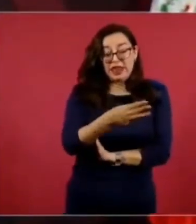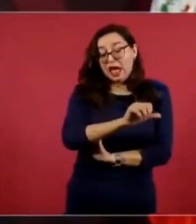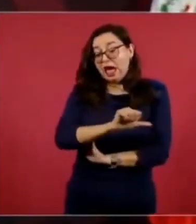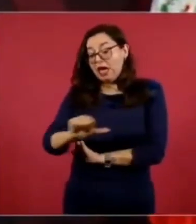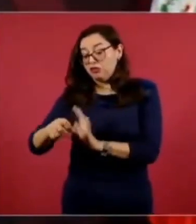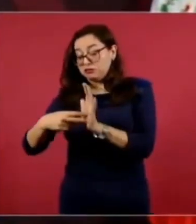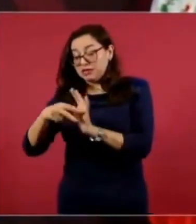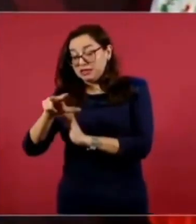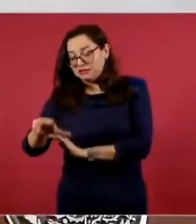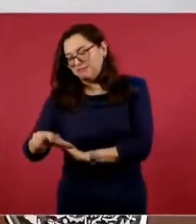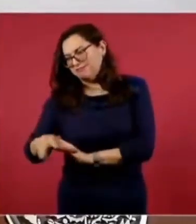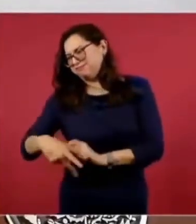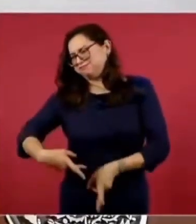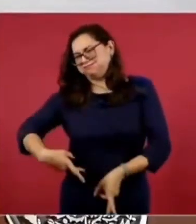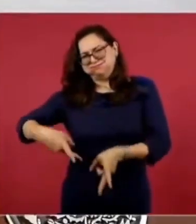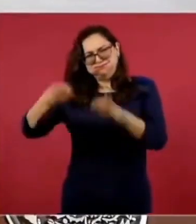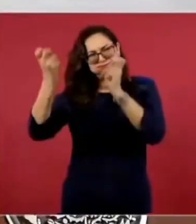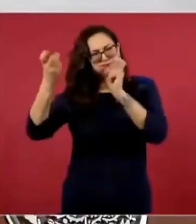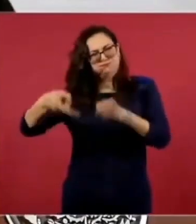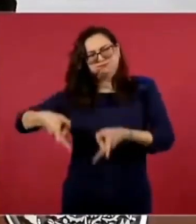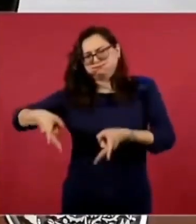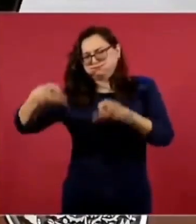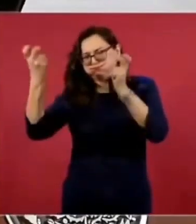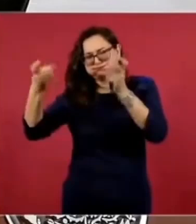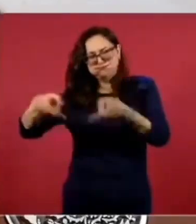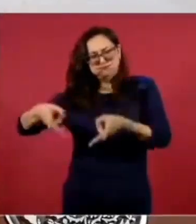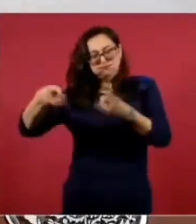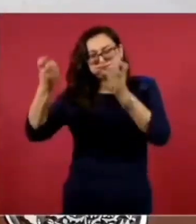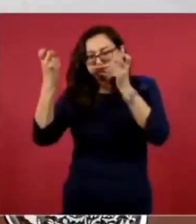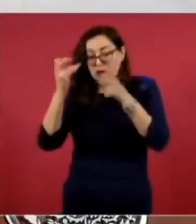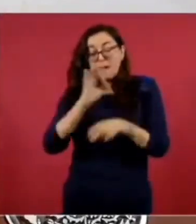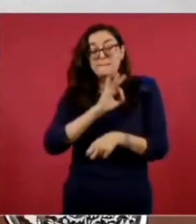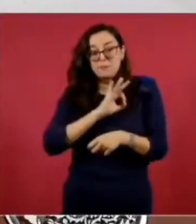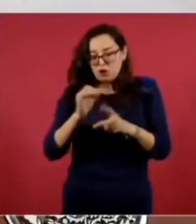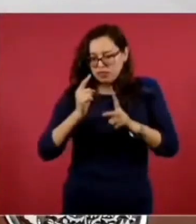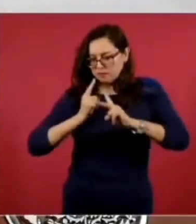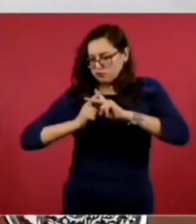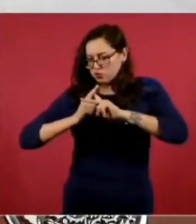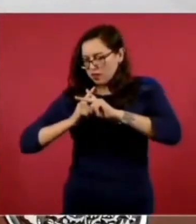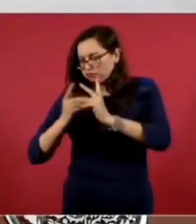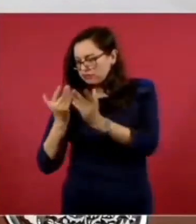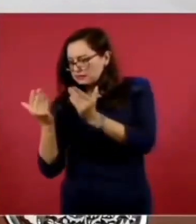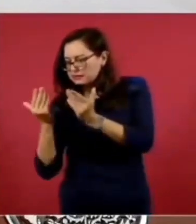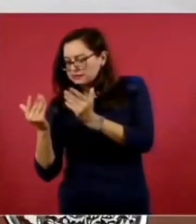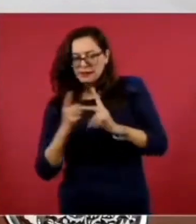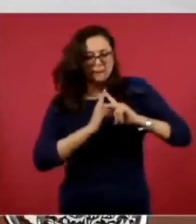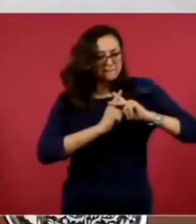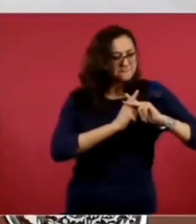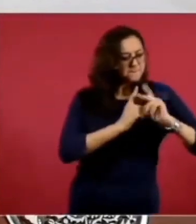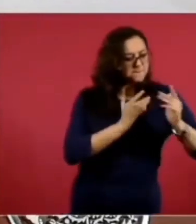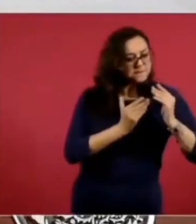se puede probar. O sea,